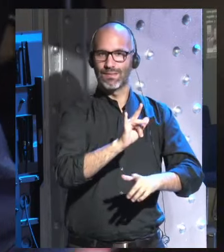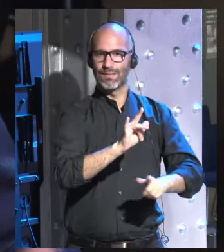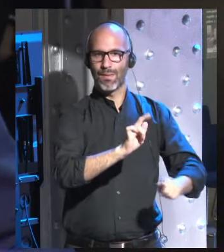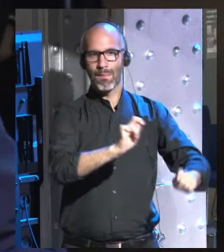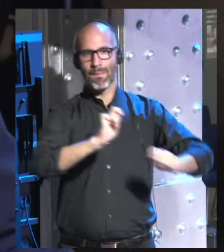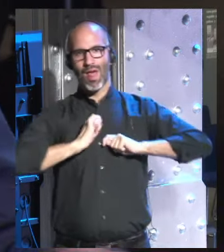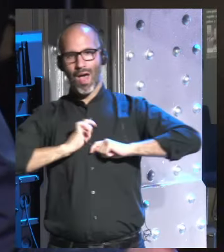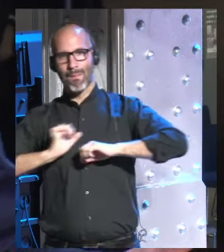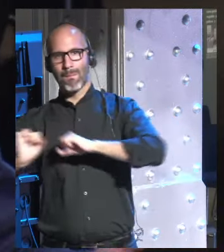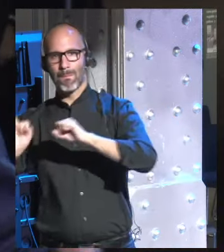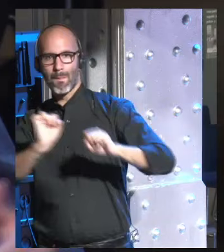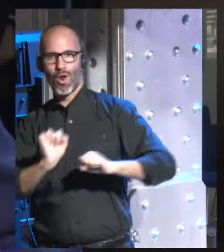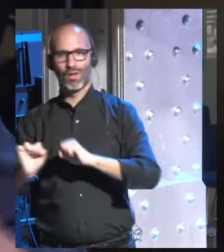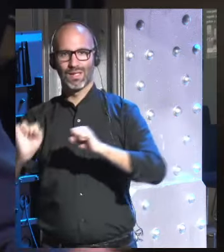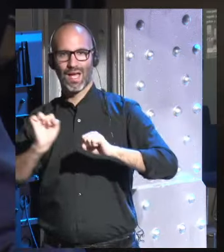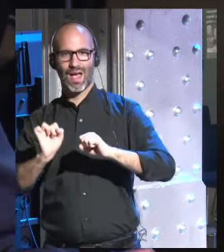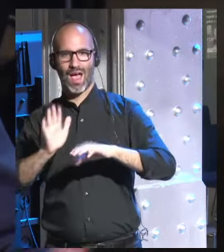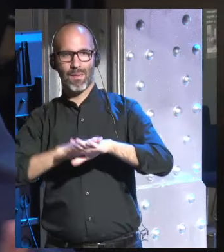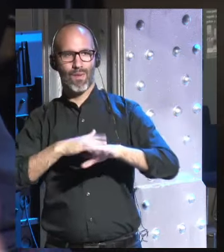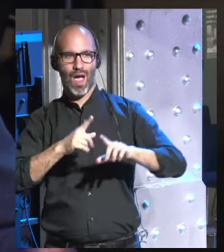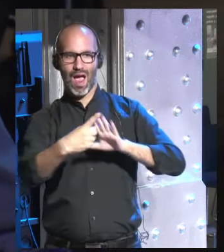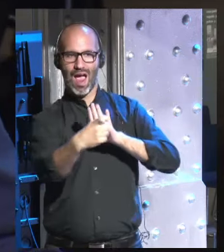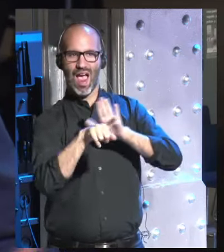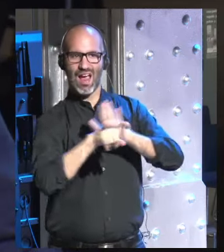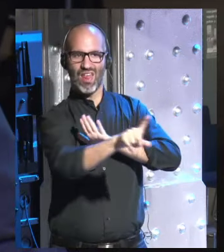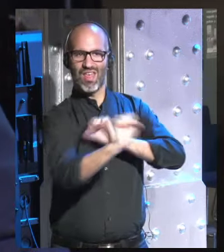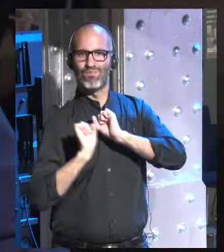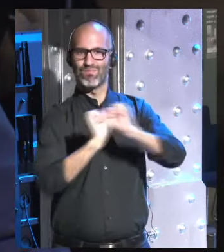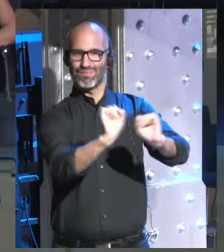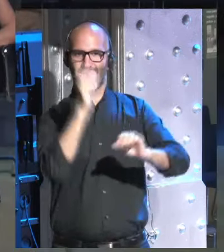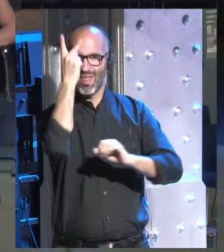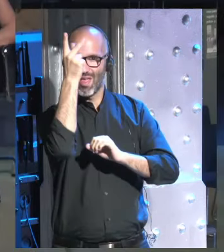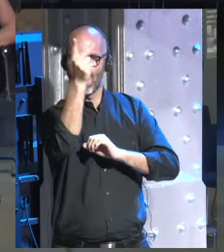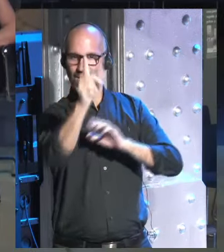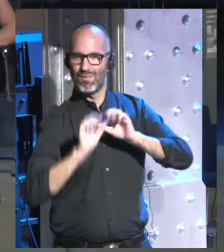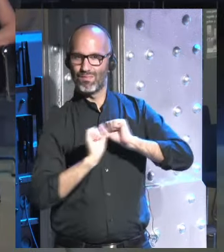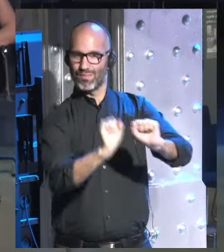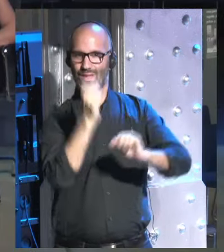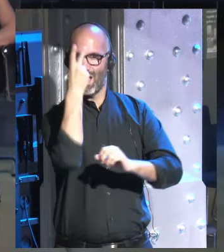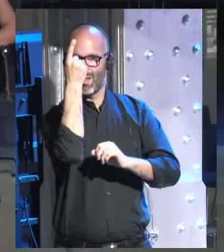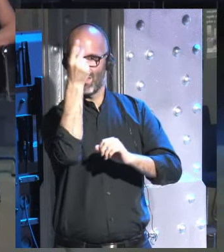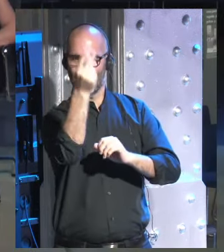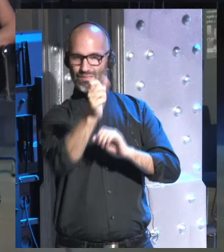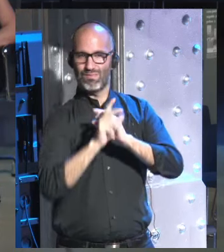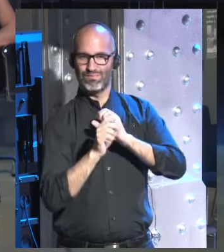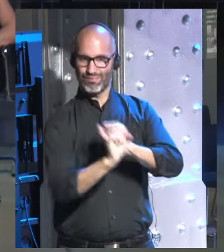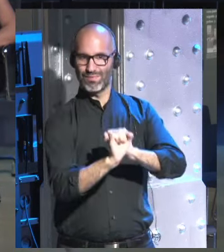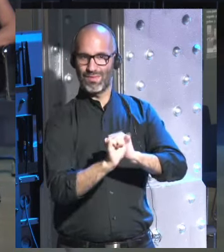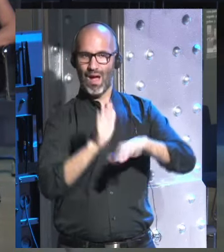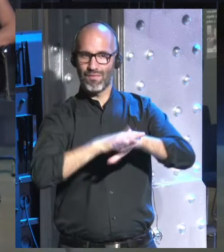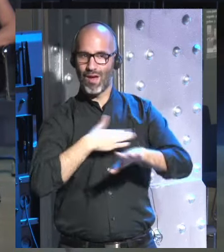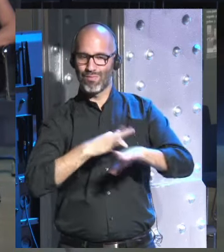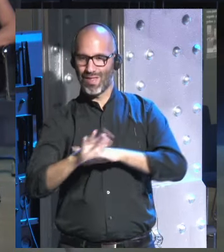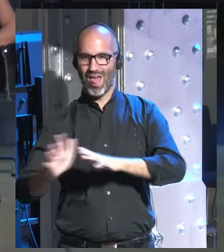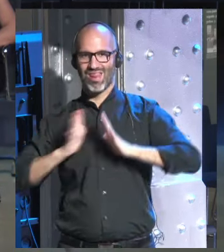proteger contra el cáncer Alzheimer demencia etcétera y creo que la mayor